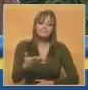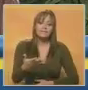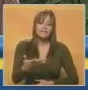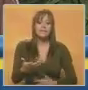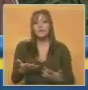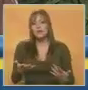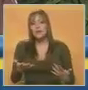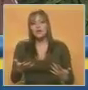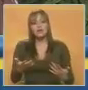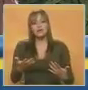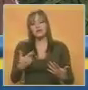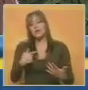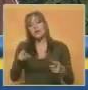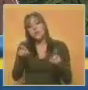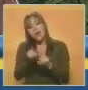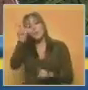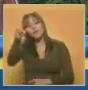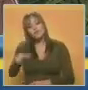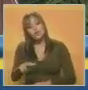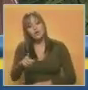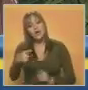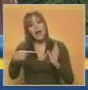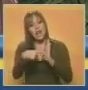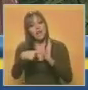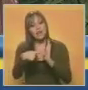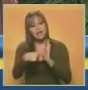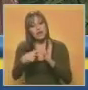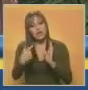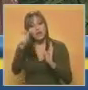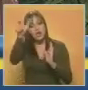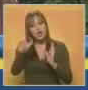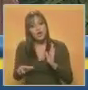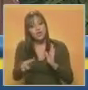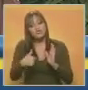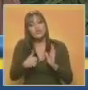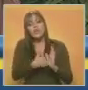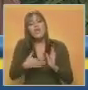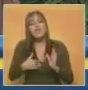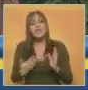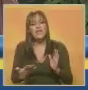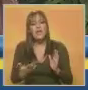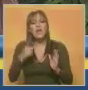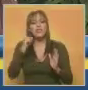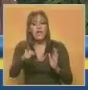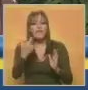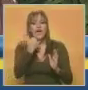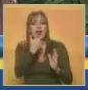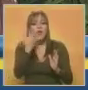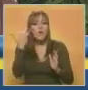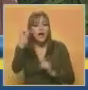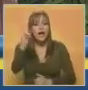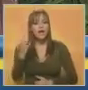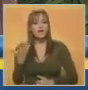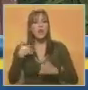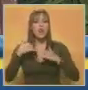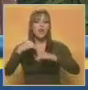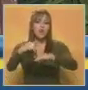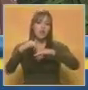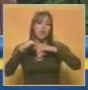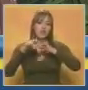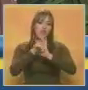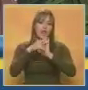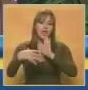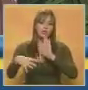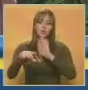pues avasallan a los inquilinos, sino que nosotros lo que pretendemos es que exista una paridad de